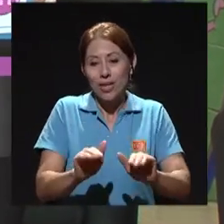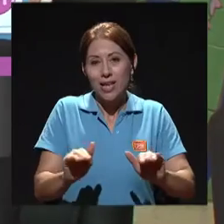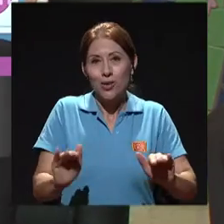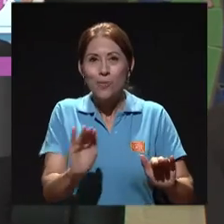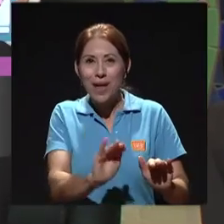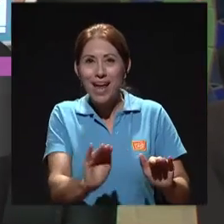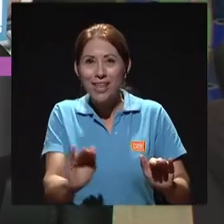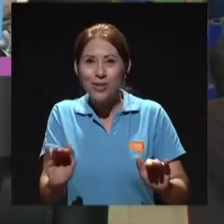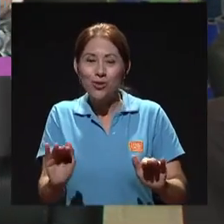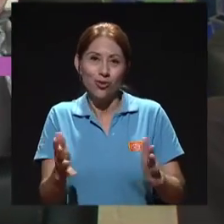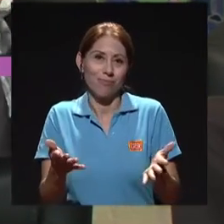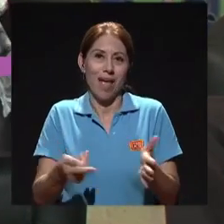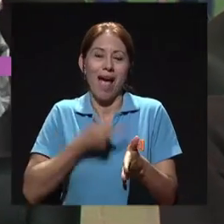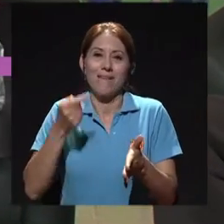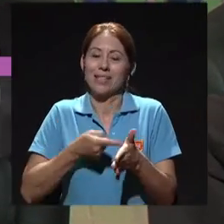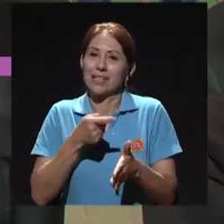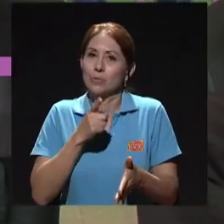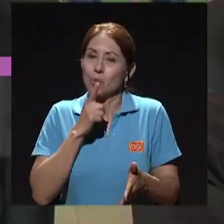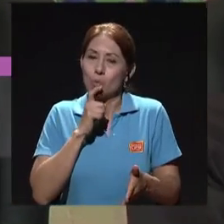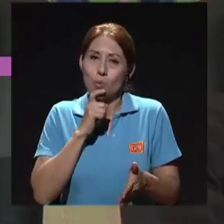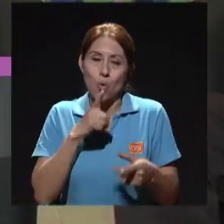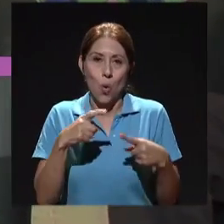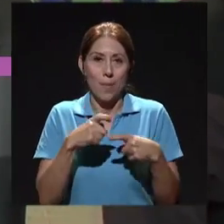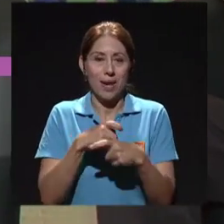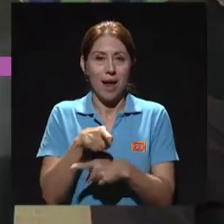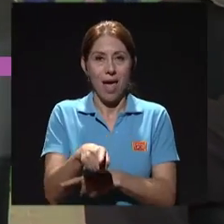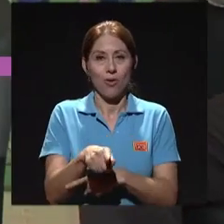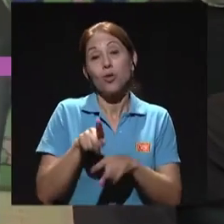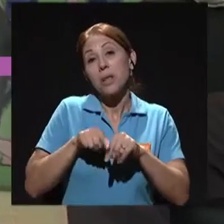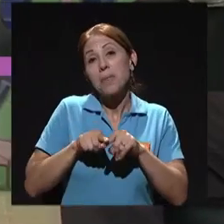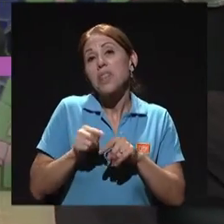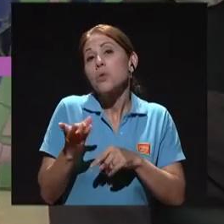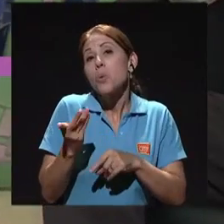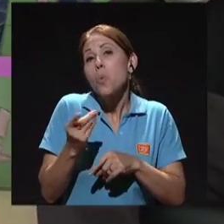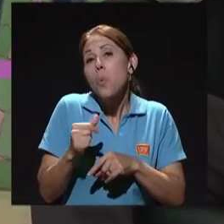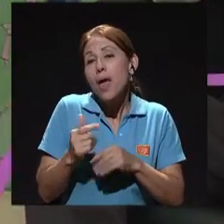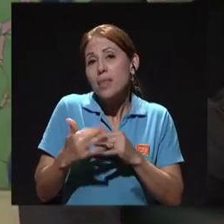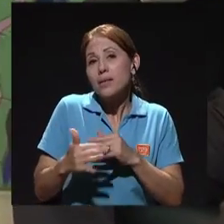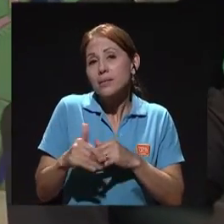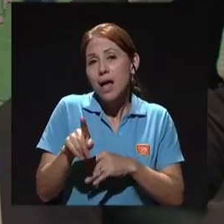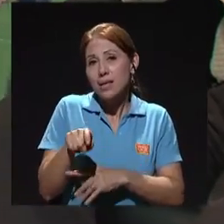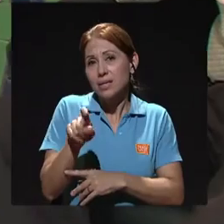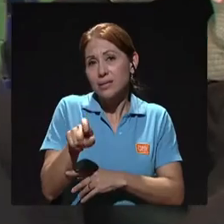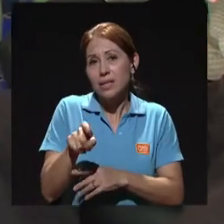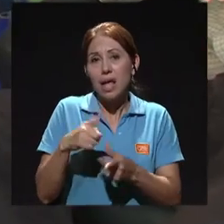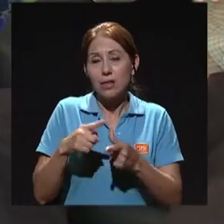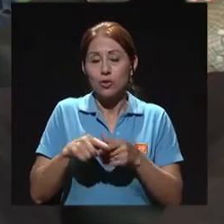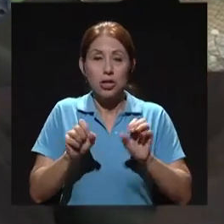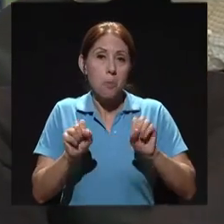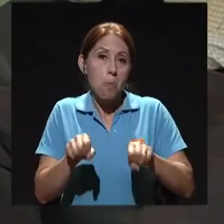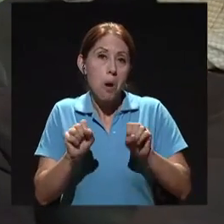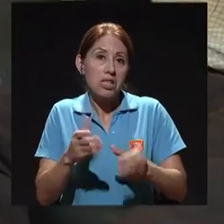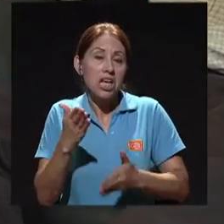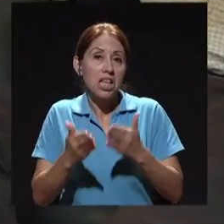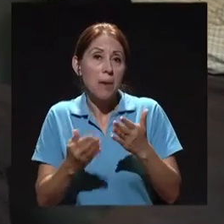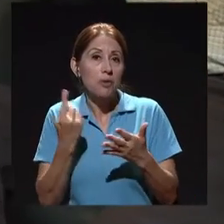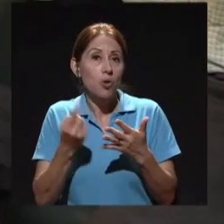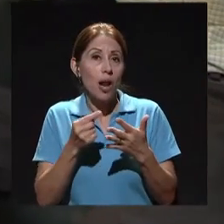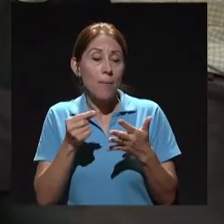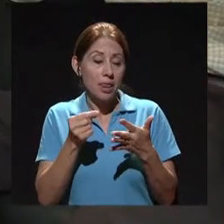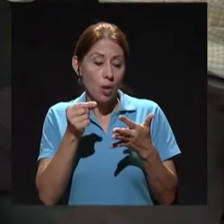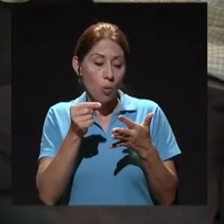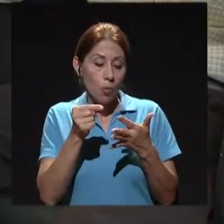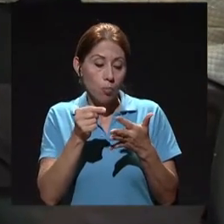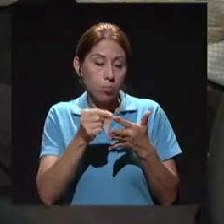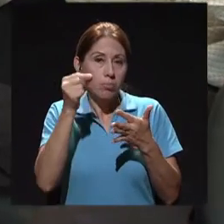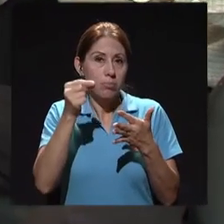importante, digamos, a veces son personas muy complicadas y dependiendo de lo que se ocupe, puede ser que con